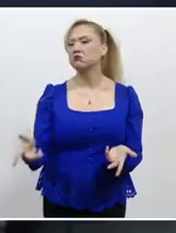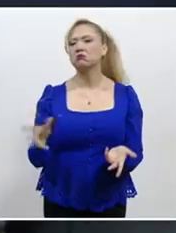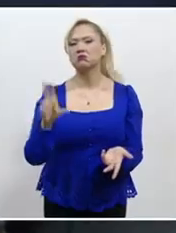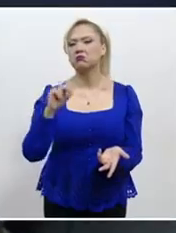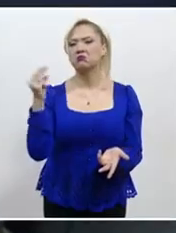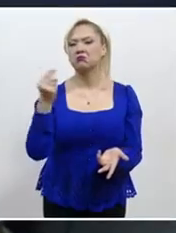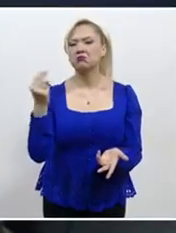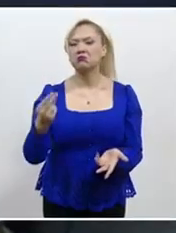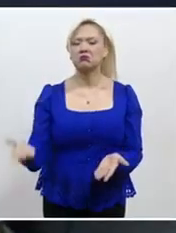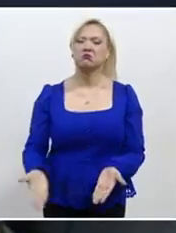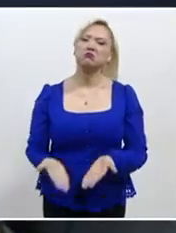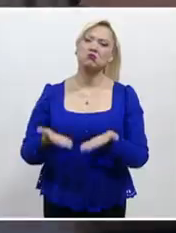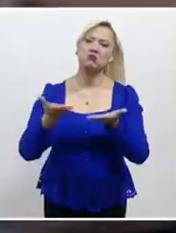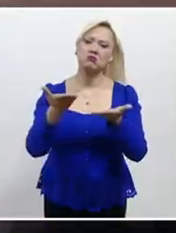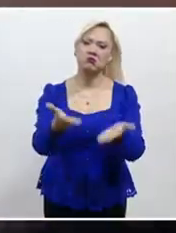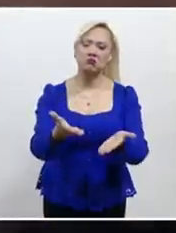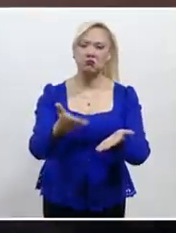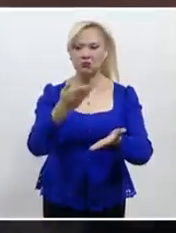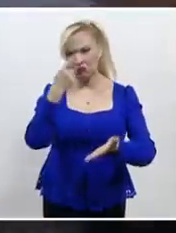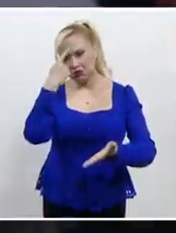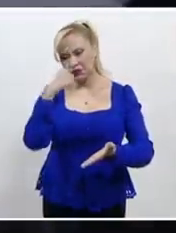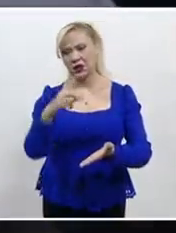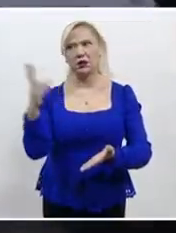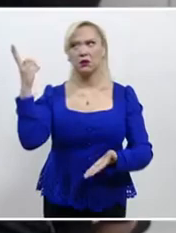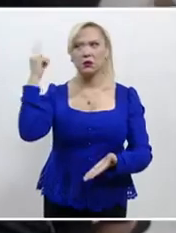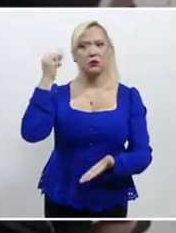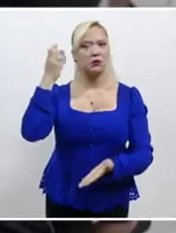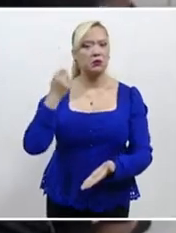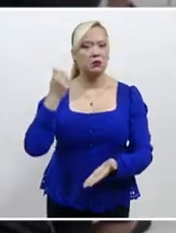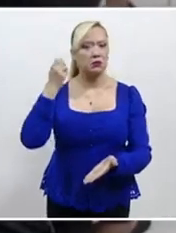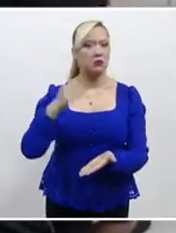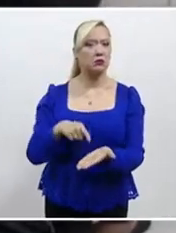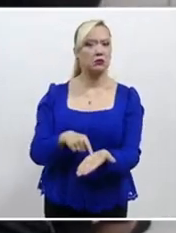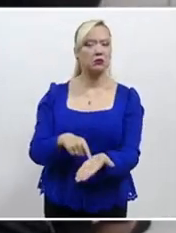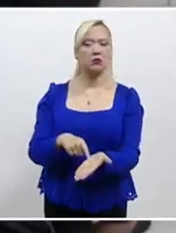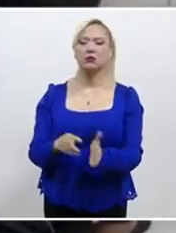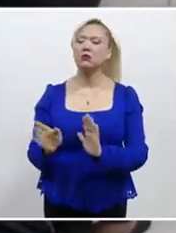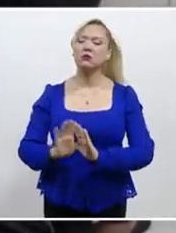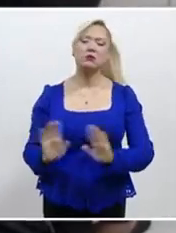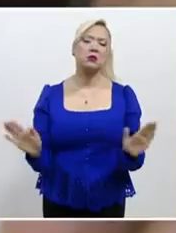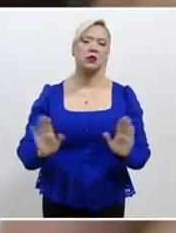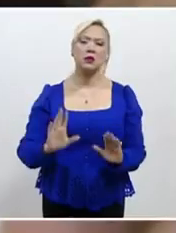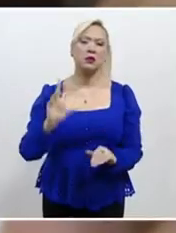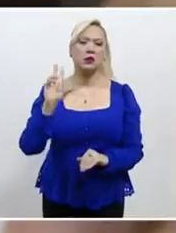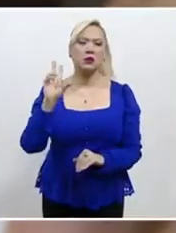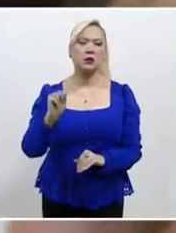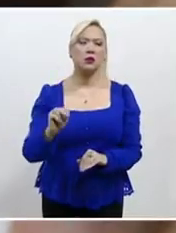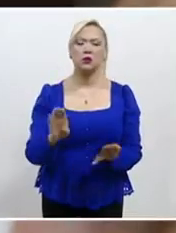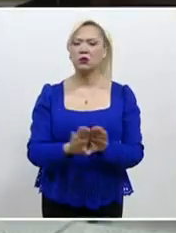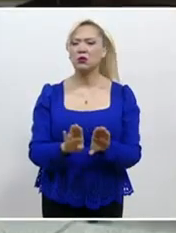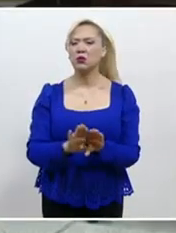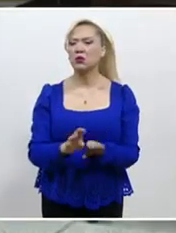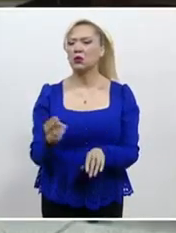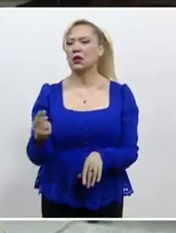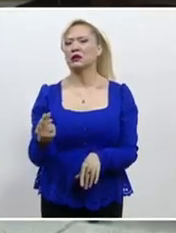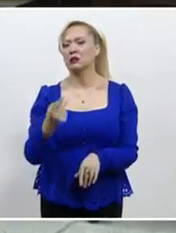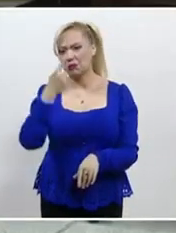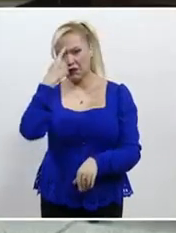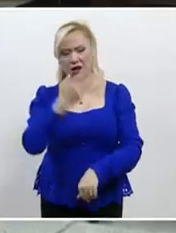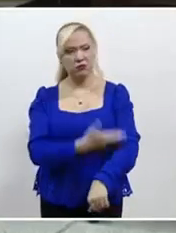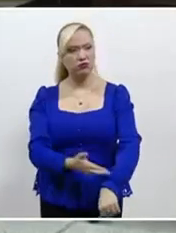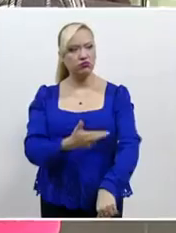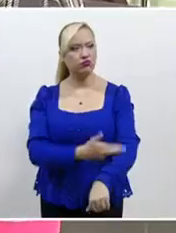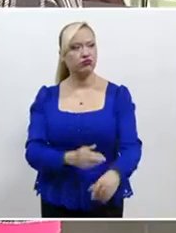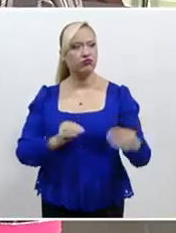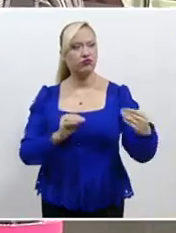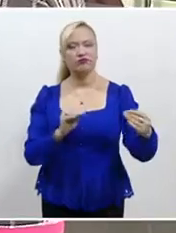presentar la constancia de otorgamiento o negativa de la pensión al no constituir un presupuesto necesario para la procedencia